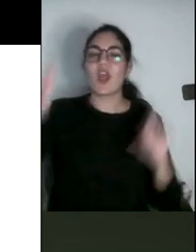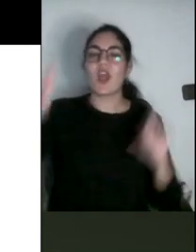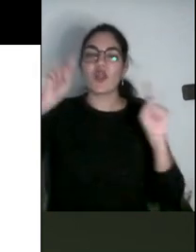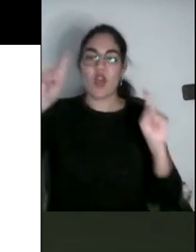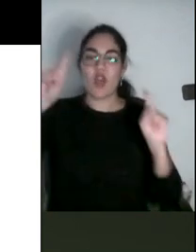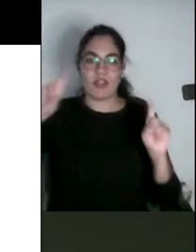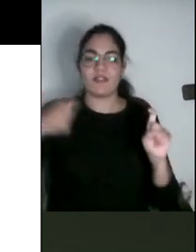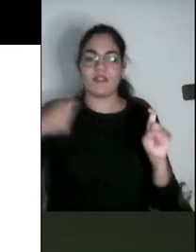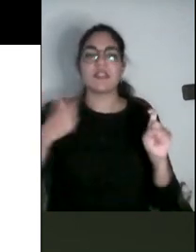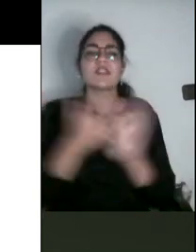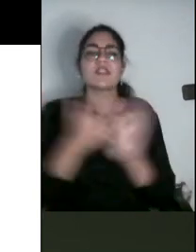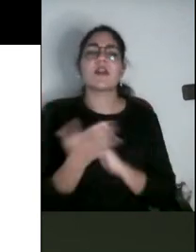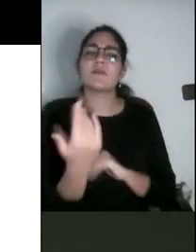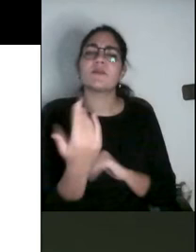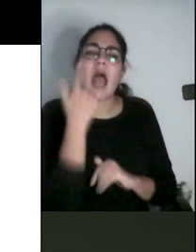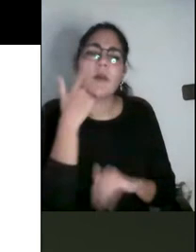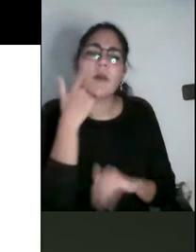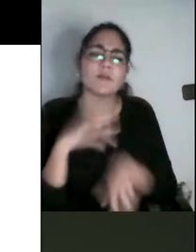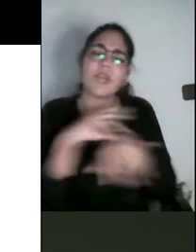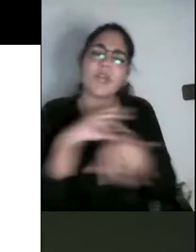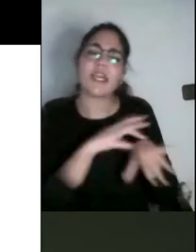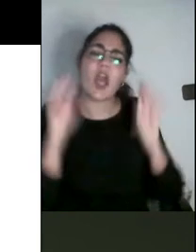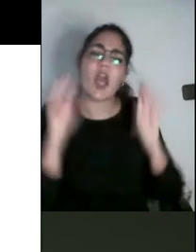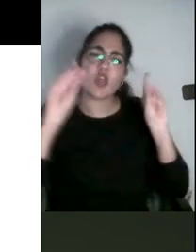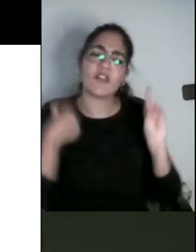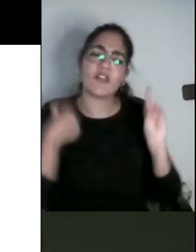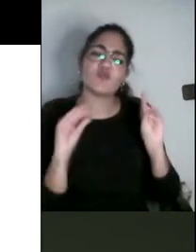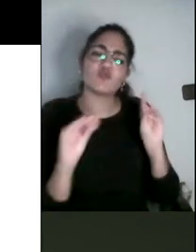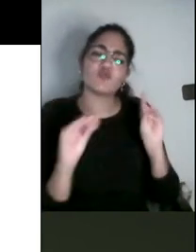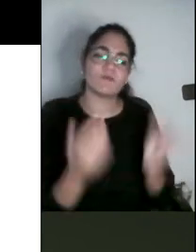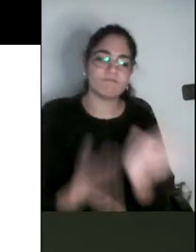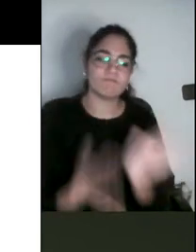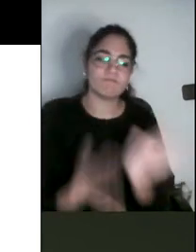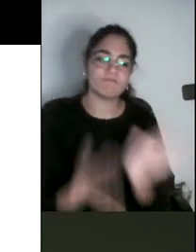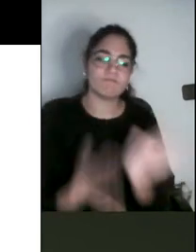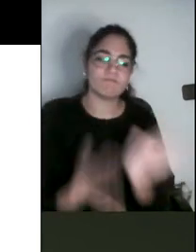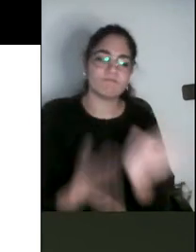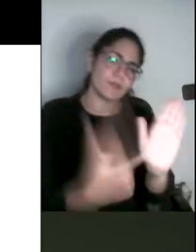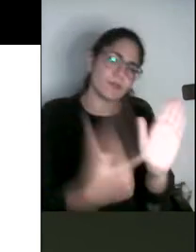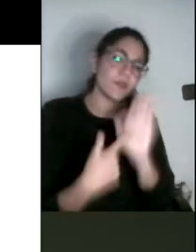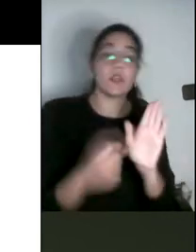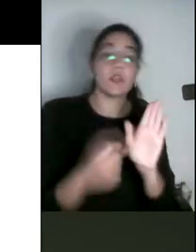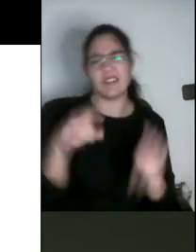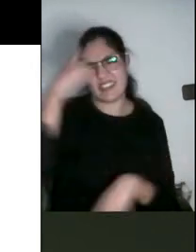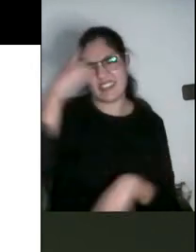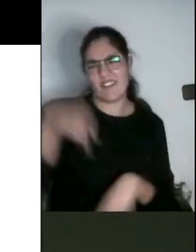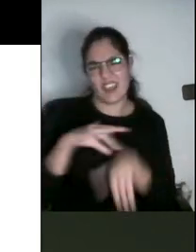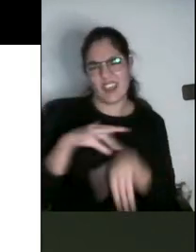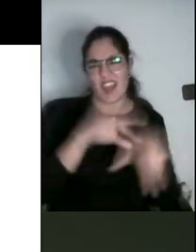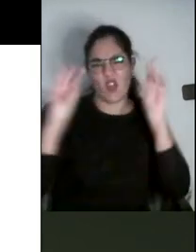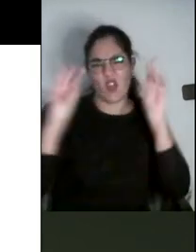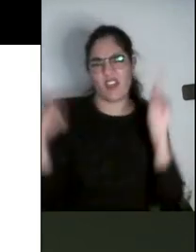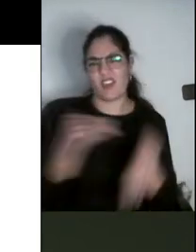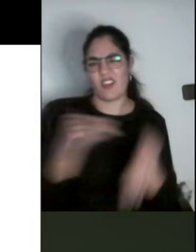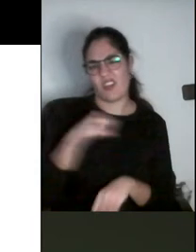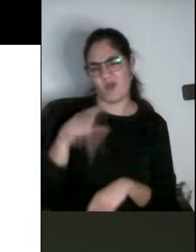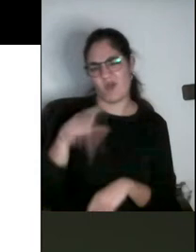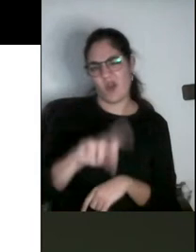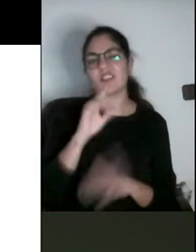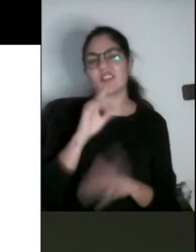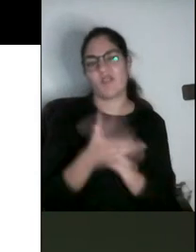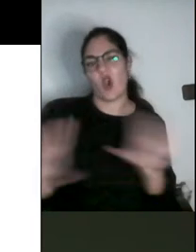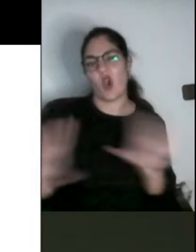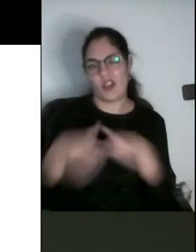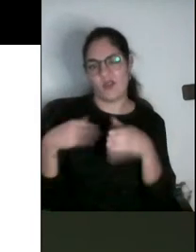guías, que además, como sabemos, no se hacen de modo individual, sino colectivo, y plantearse a través de esta rúbrica qué